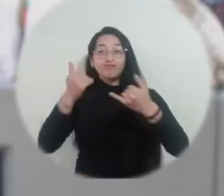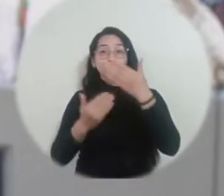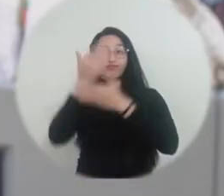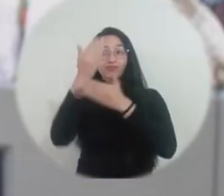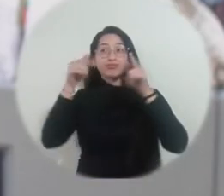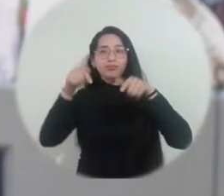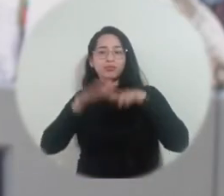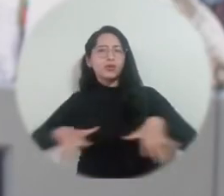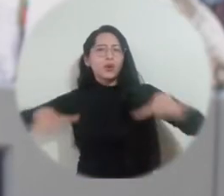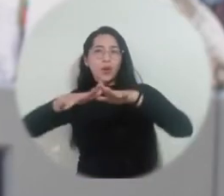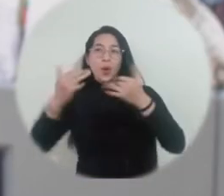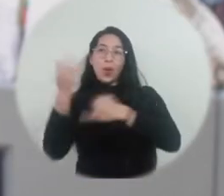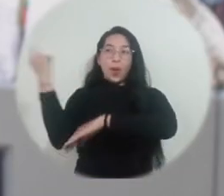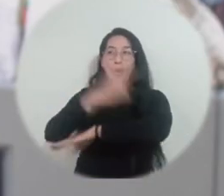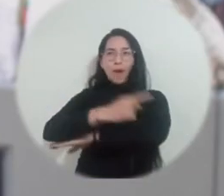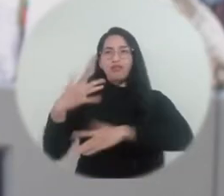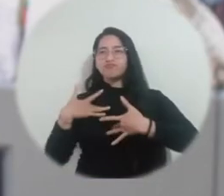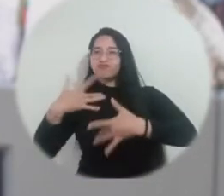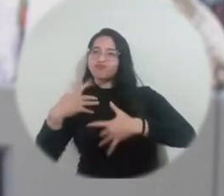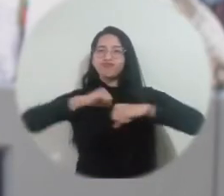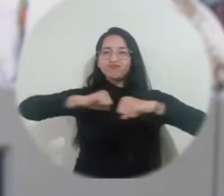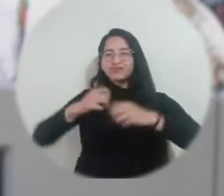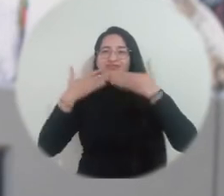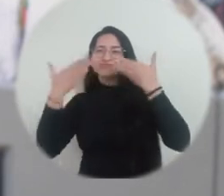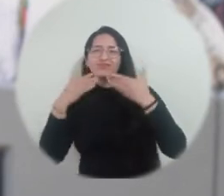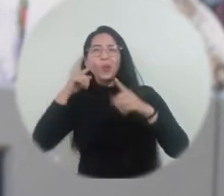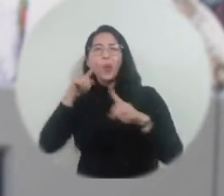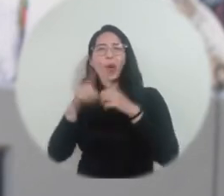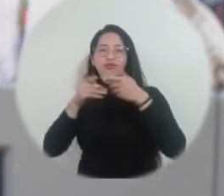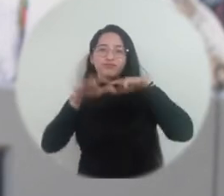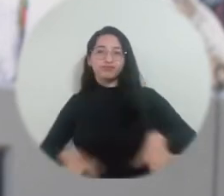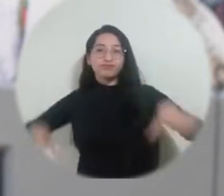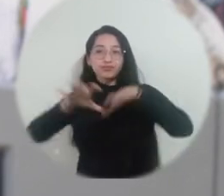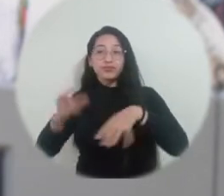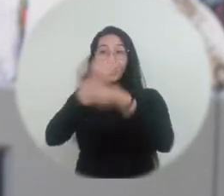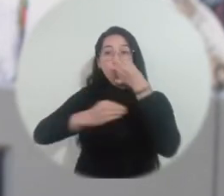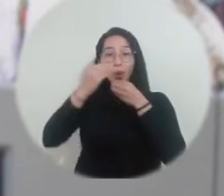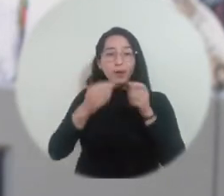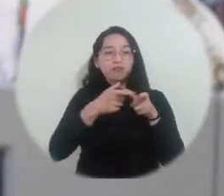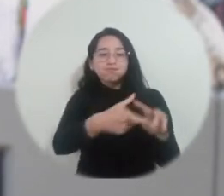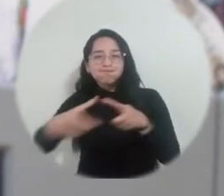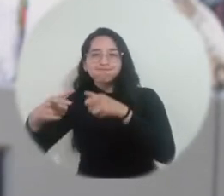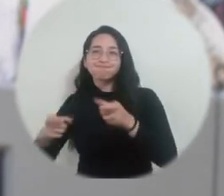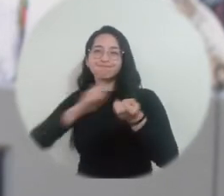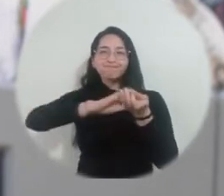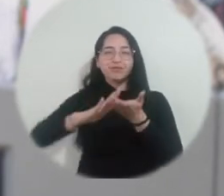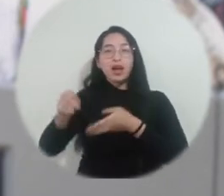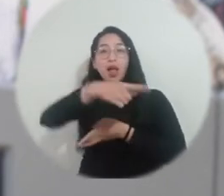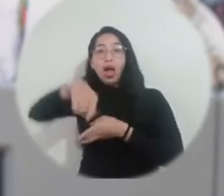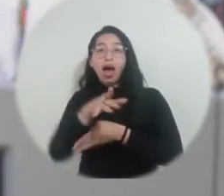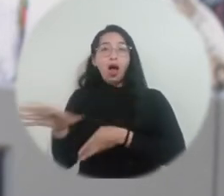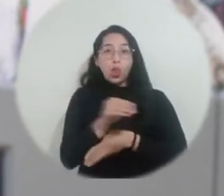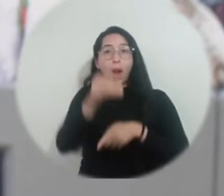Iniciamos o aperturamos este Día de las Buenas Acciones con la actividad de alimentación para habitantes de calle